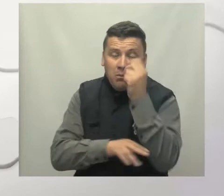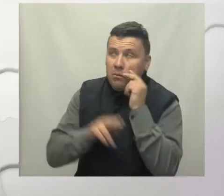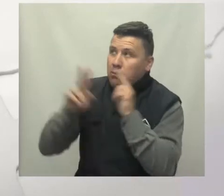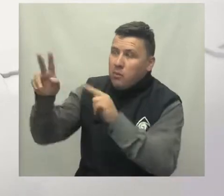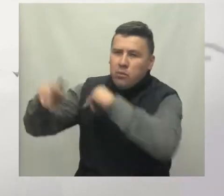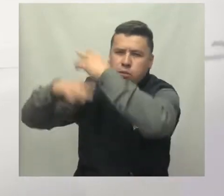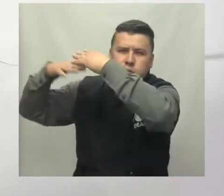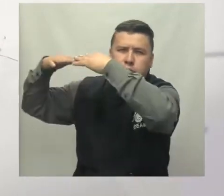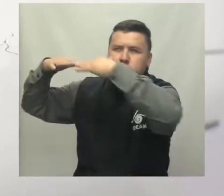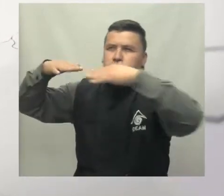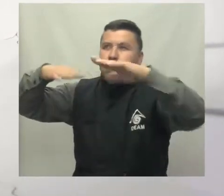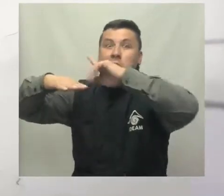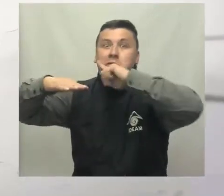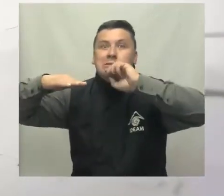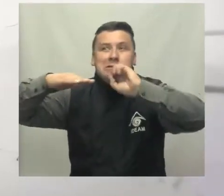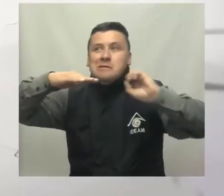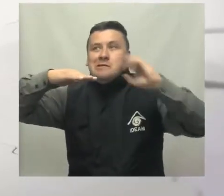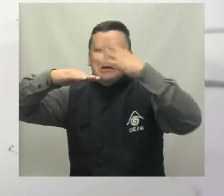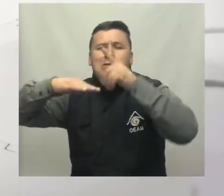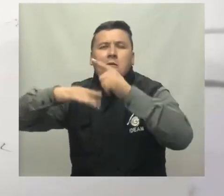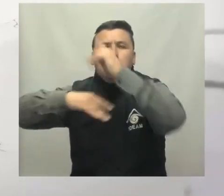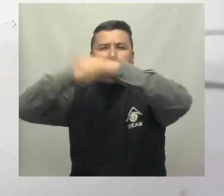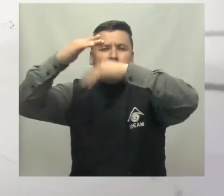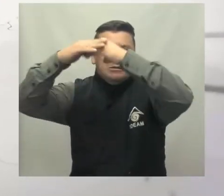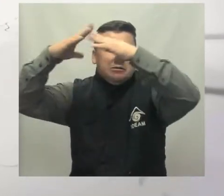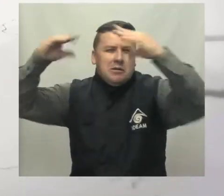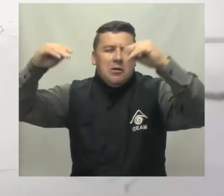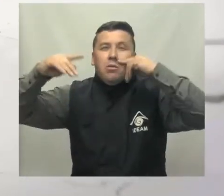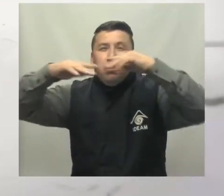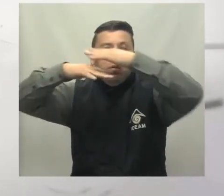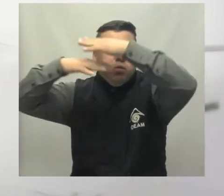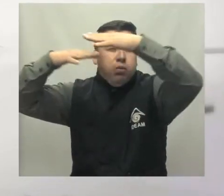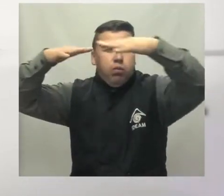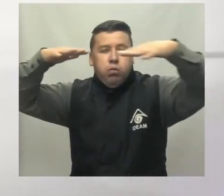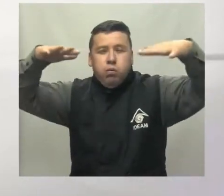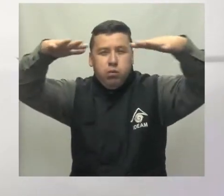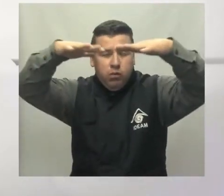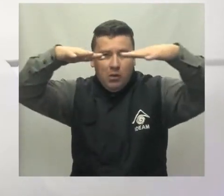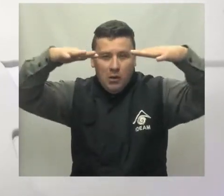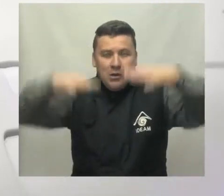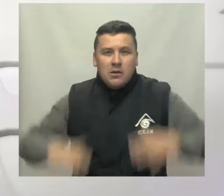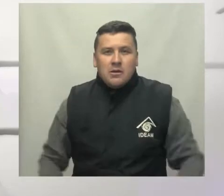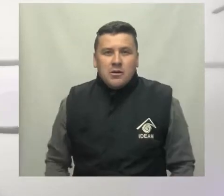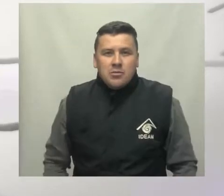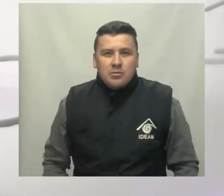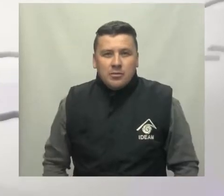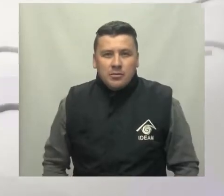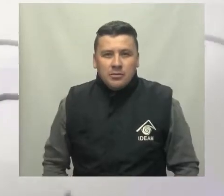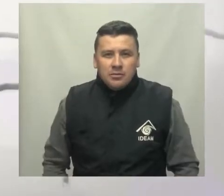pronostica predominio de tiempo seco con cielo ligeramente nublado sobre amplios sectores de la región